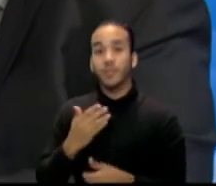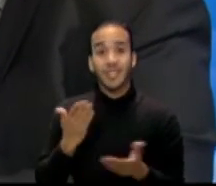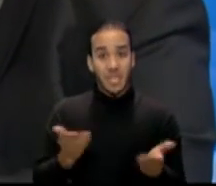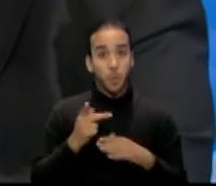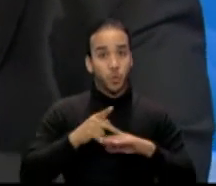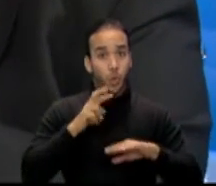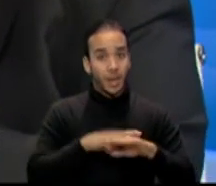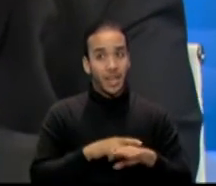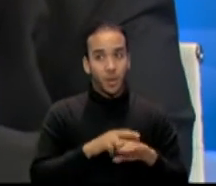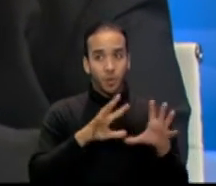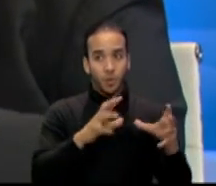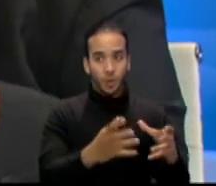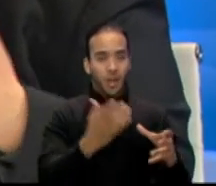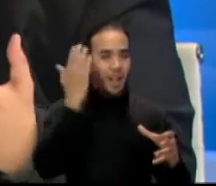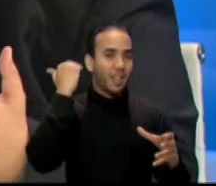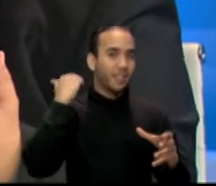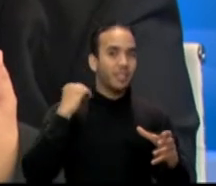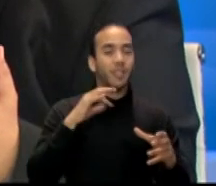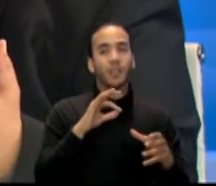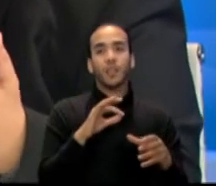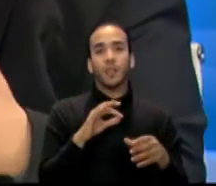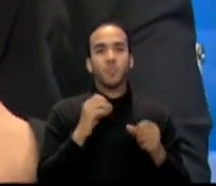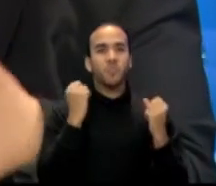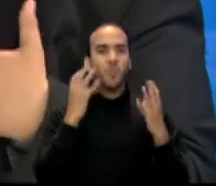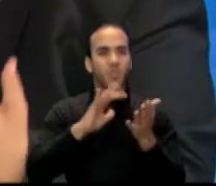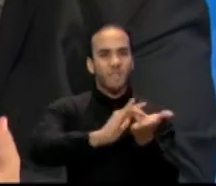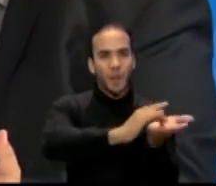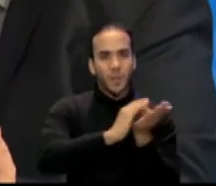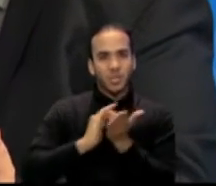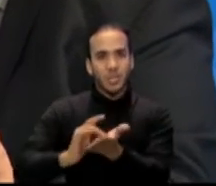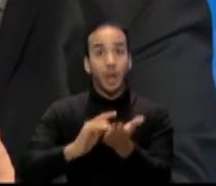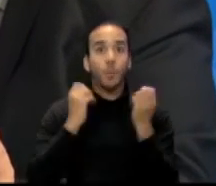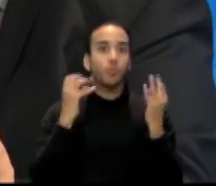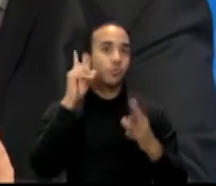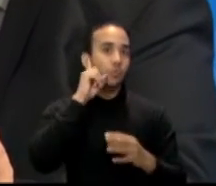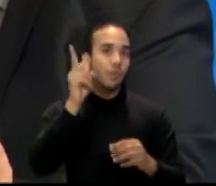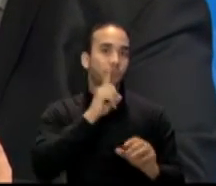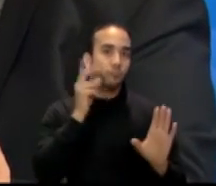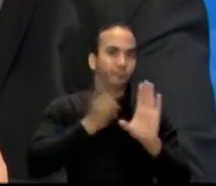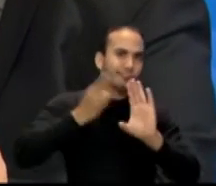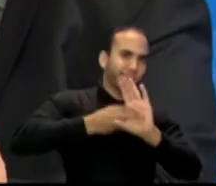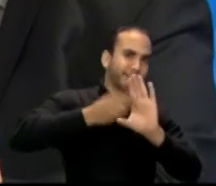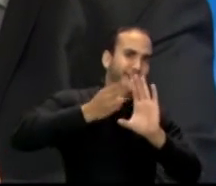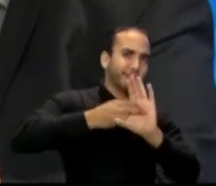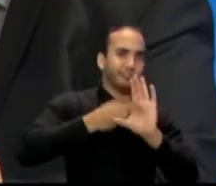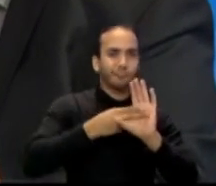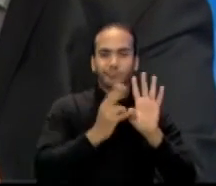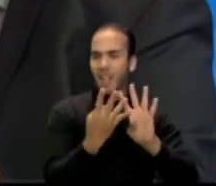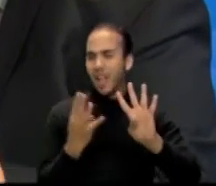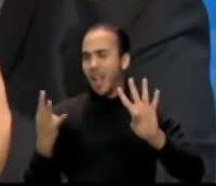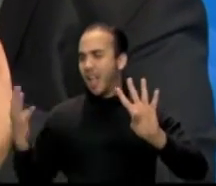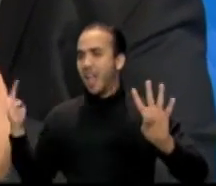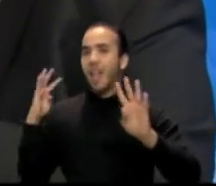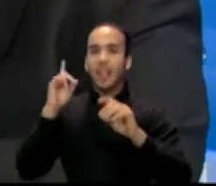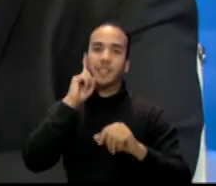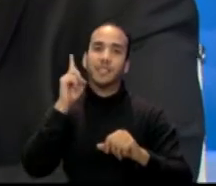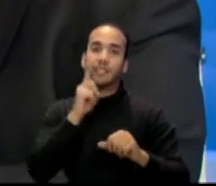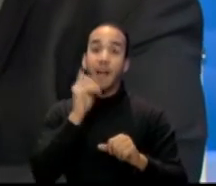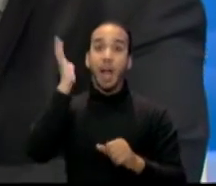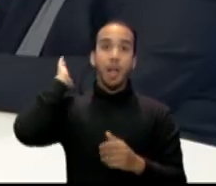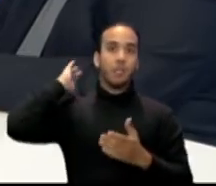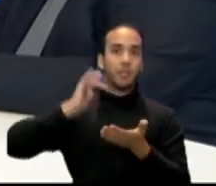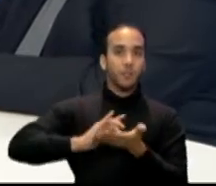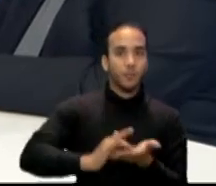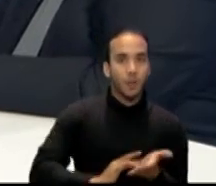trabajaban cuando estaba la 9.36 y había muchas farmacéuticas. Había muchos solos trabajando en farmacéuticas y probaron ser más productivos que aún las personas